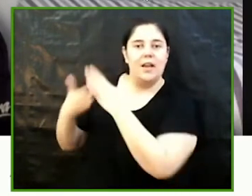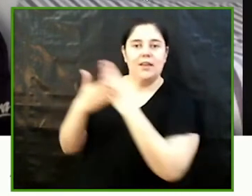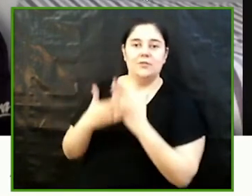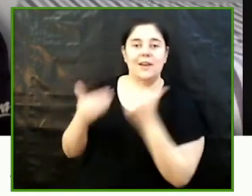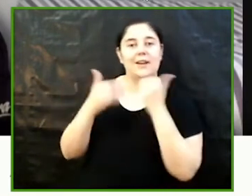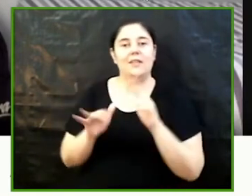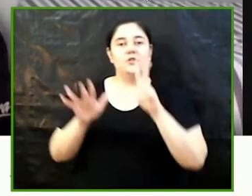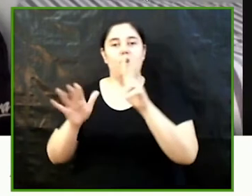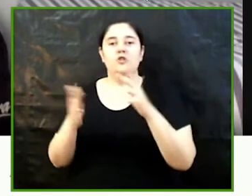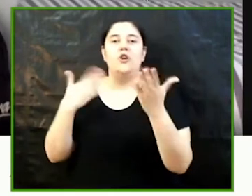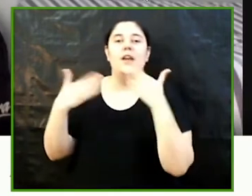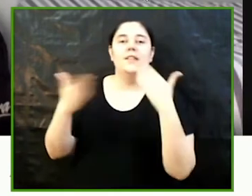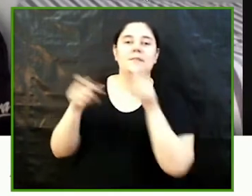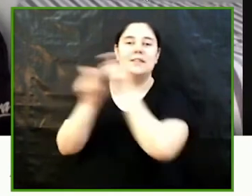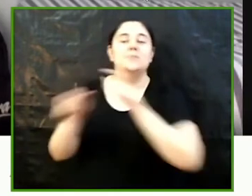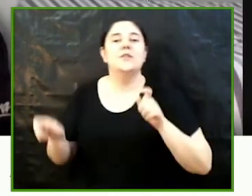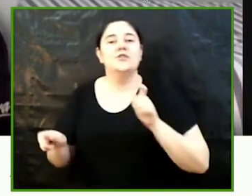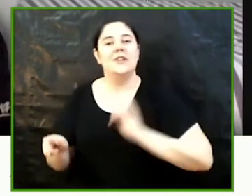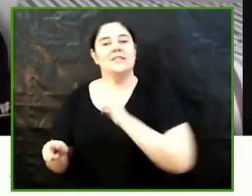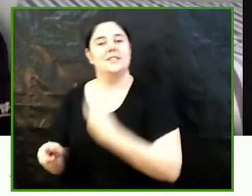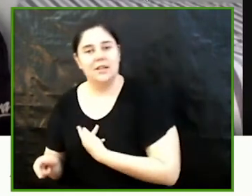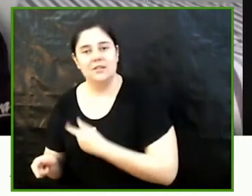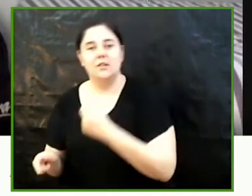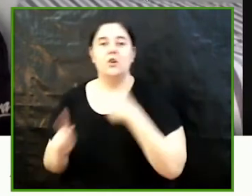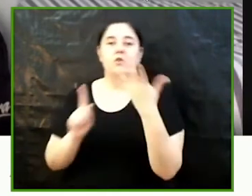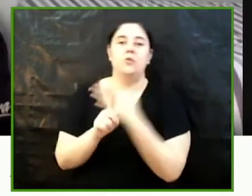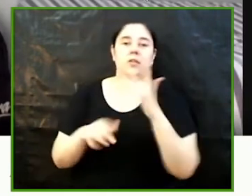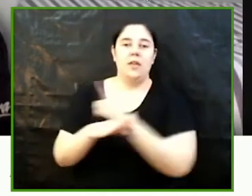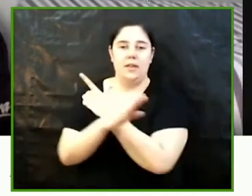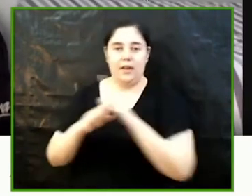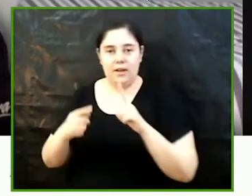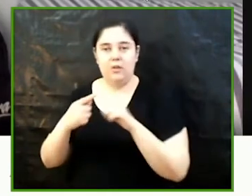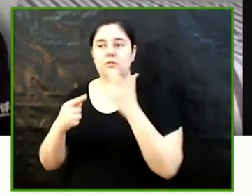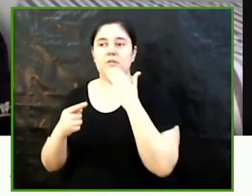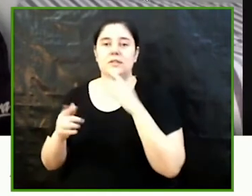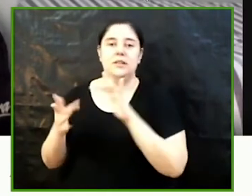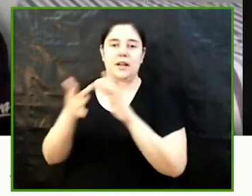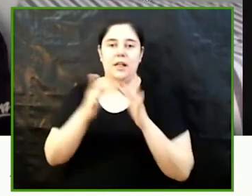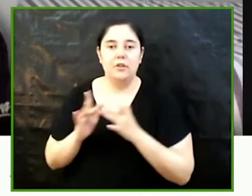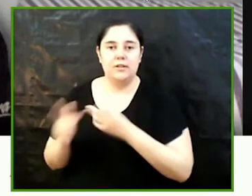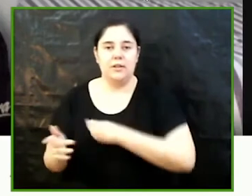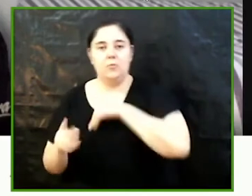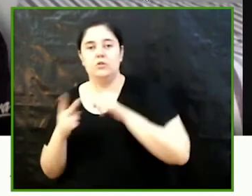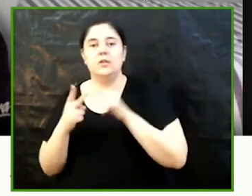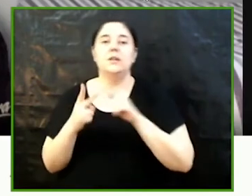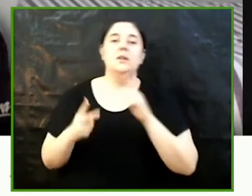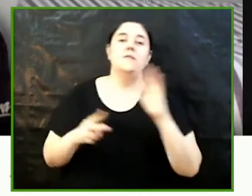trans estructurando la violencia de género en tres dimensiones que eran violencia de género en relaciones amorosas la violencia sexual